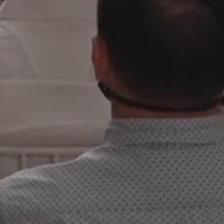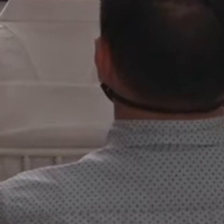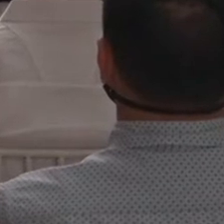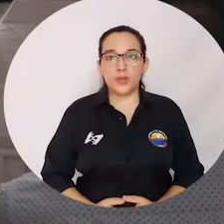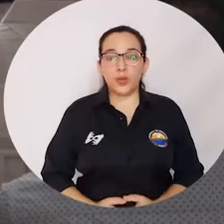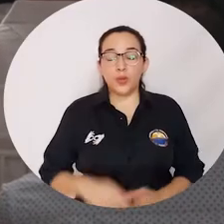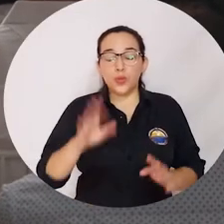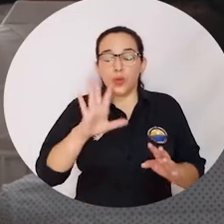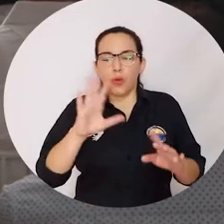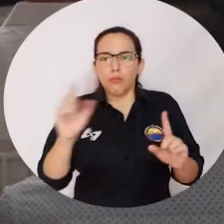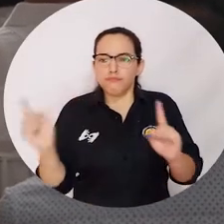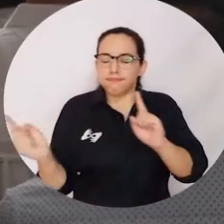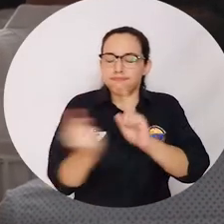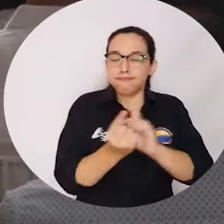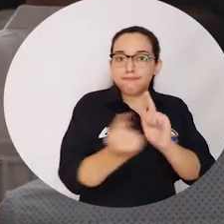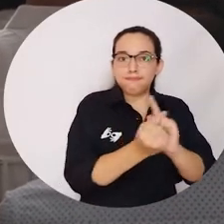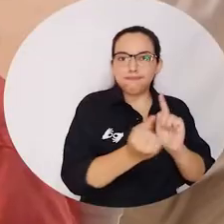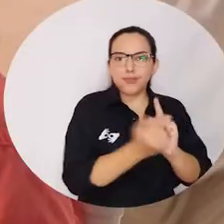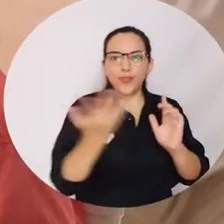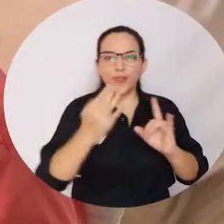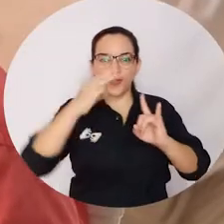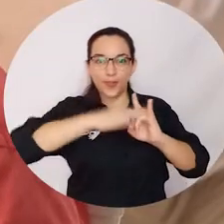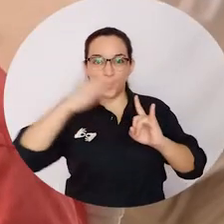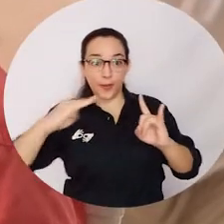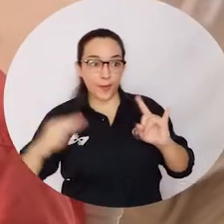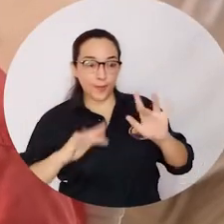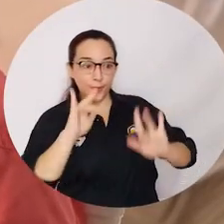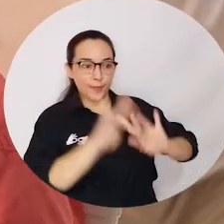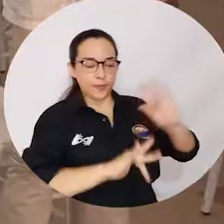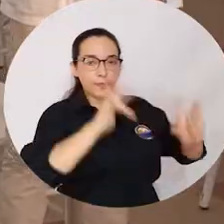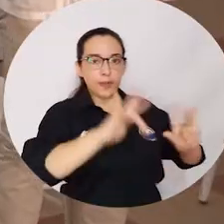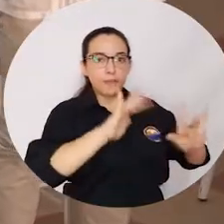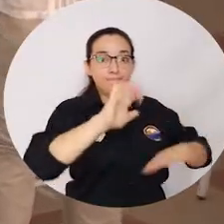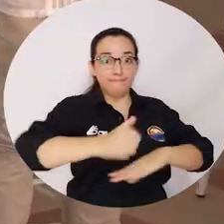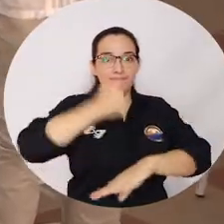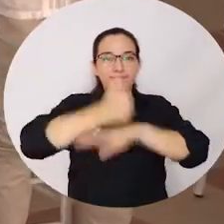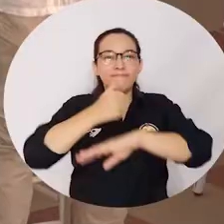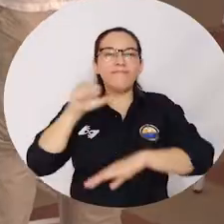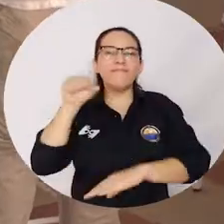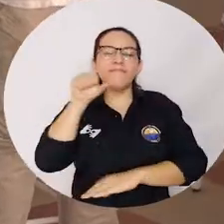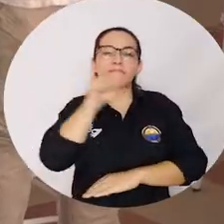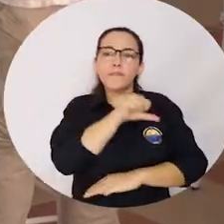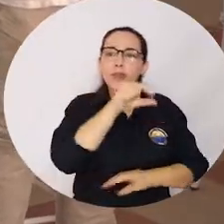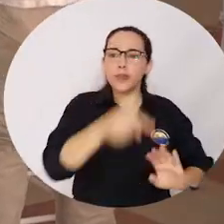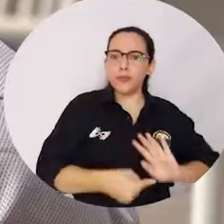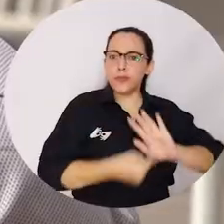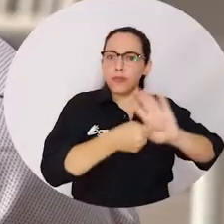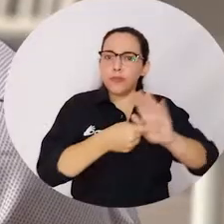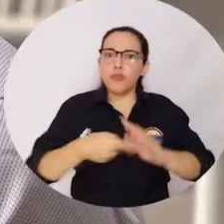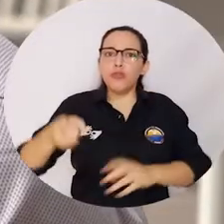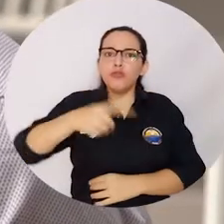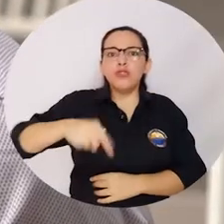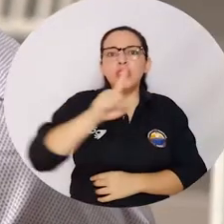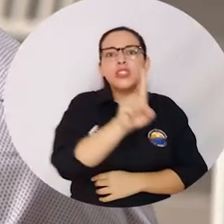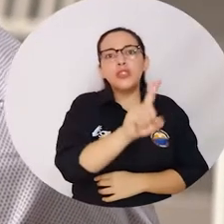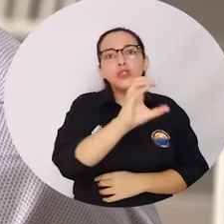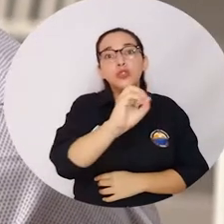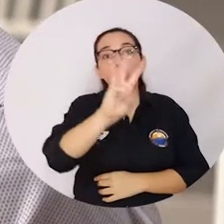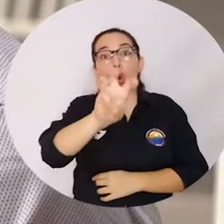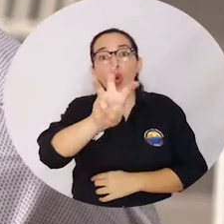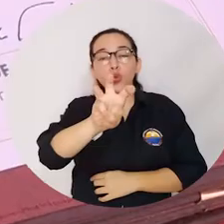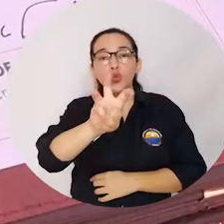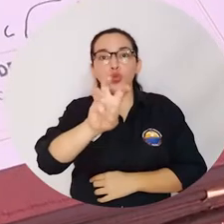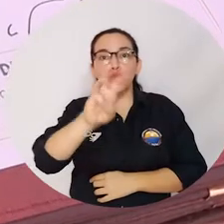En un emotivo reencuentro realizado en la Universidad del Magdalena, el rector Pablo Vera Salazar destacó la loable labor de 108